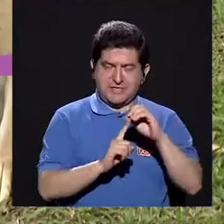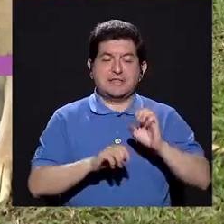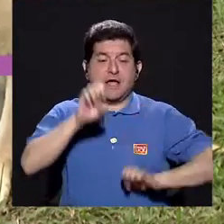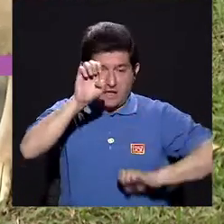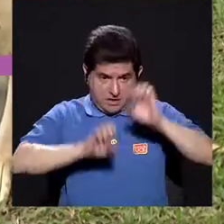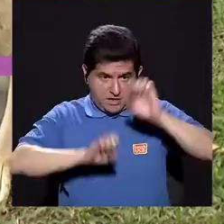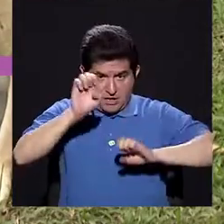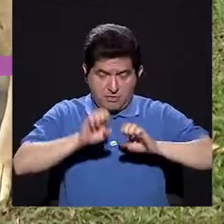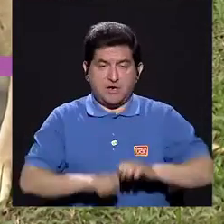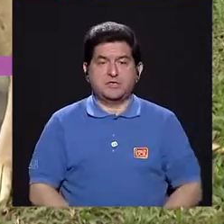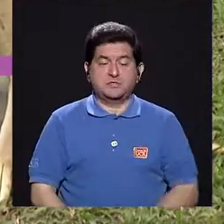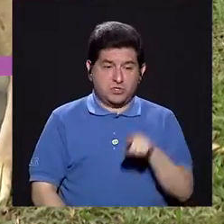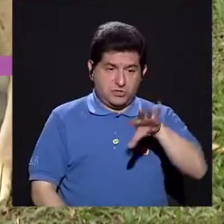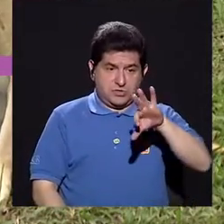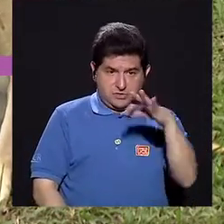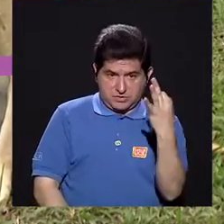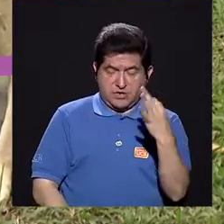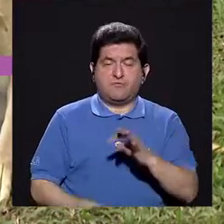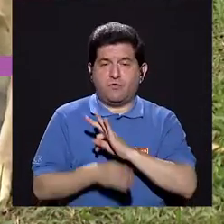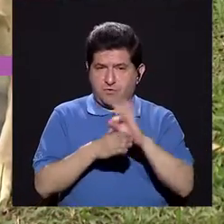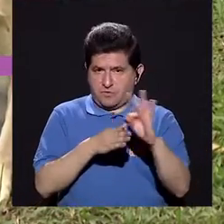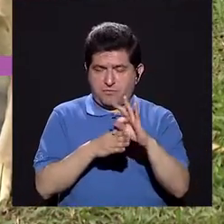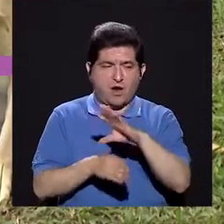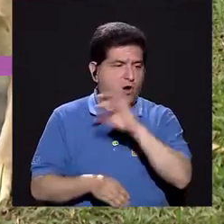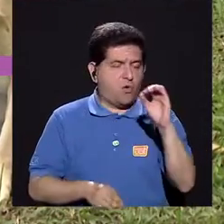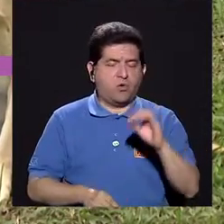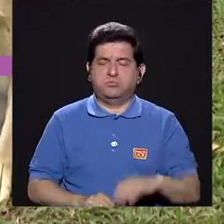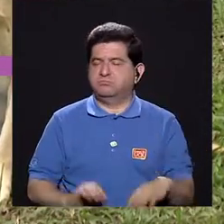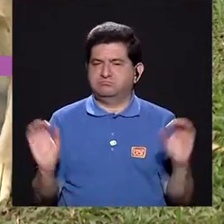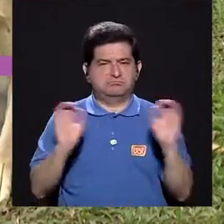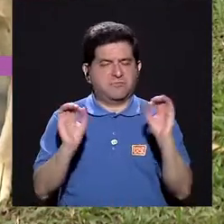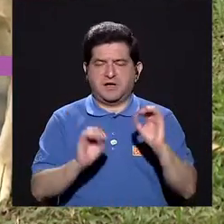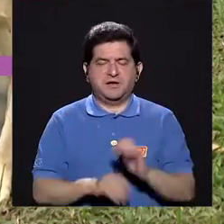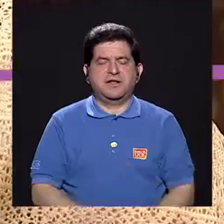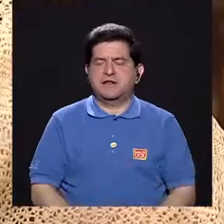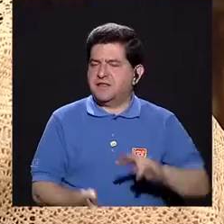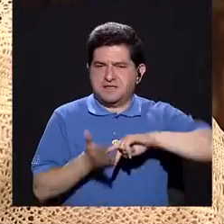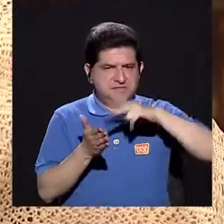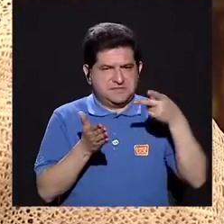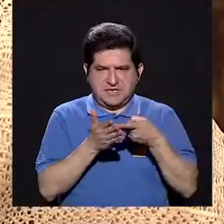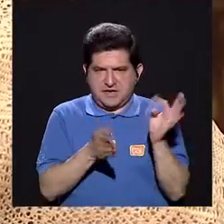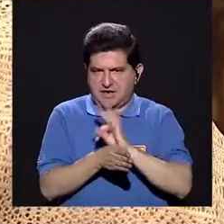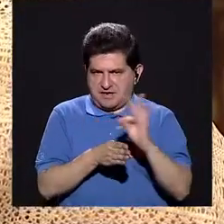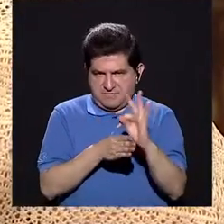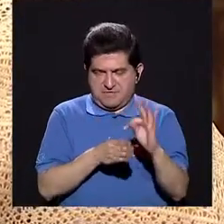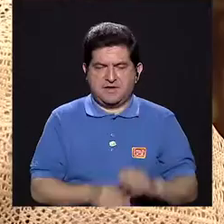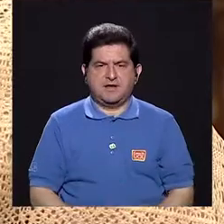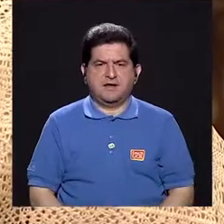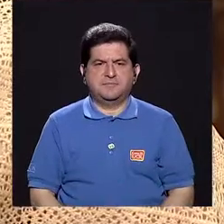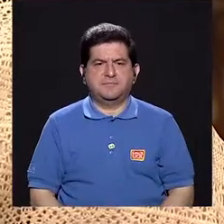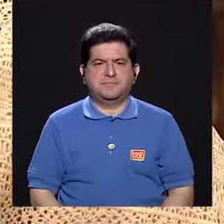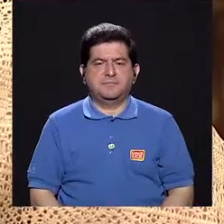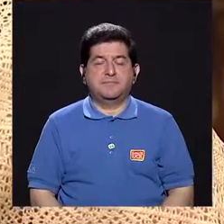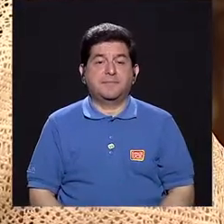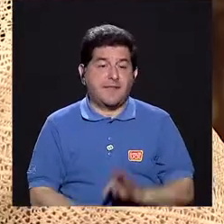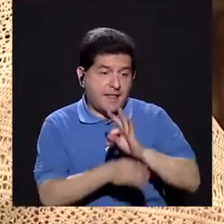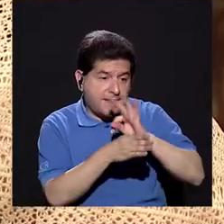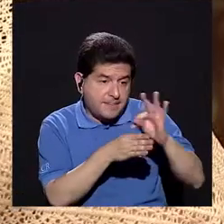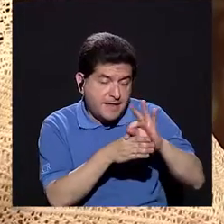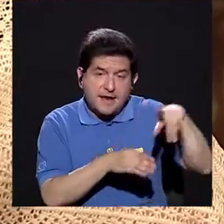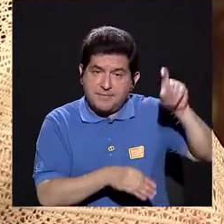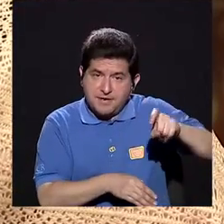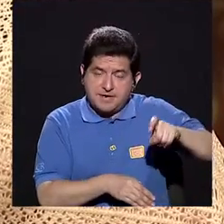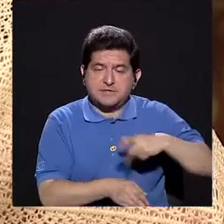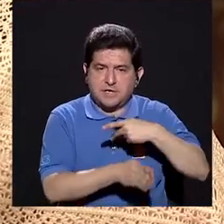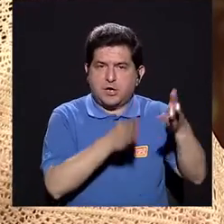ser evaluada para que sea una terapia. De lo contrario no va ser una terapia. Para que haya una terapia tiene que